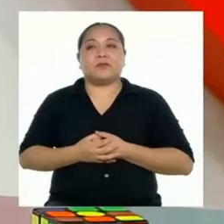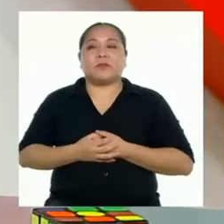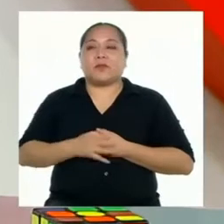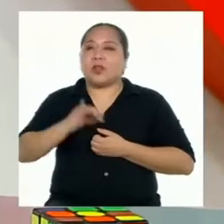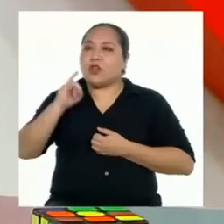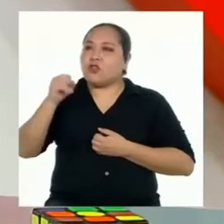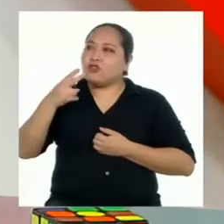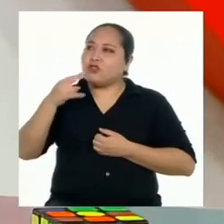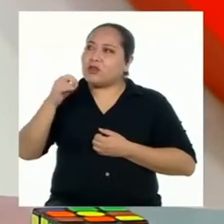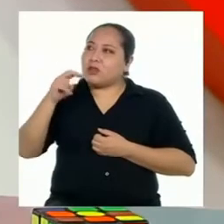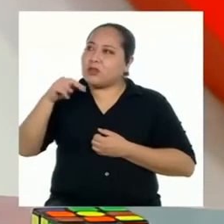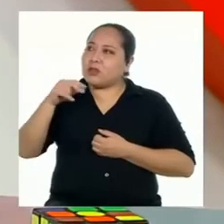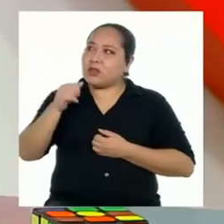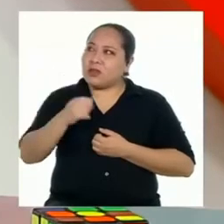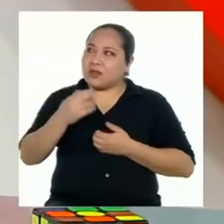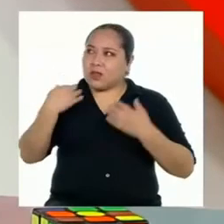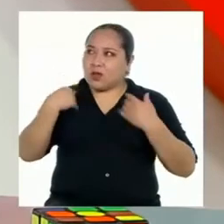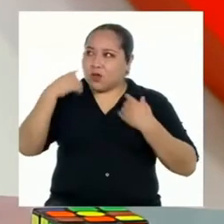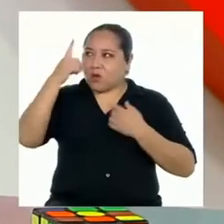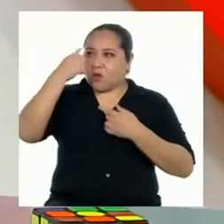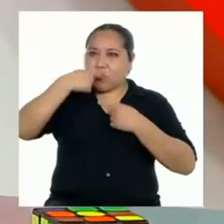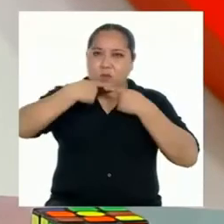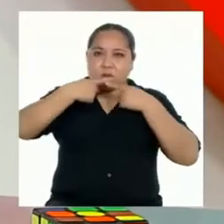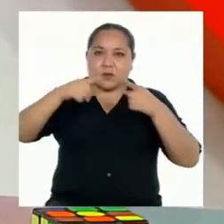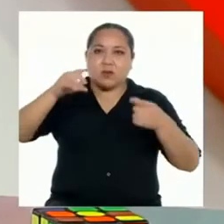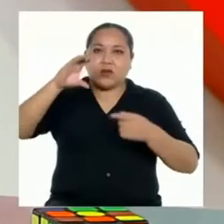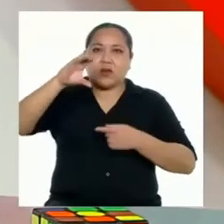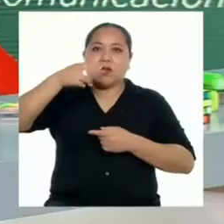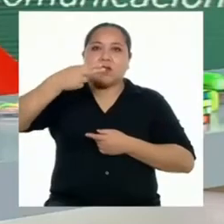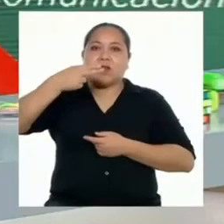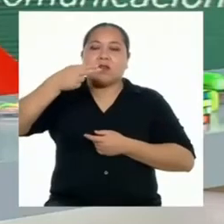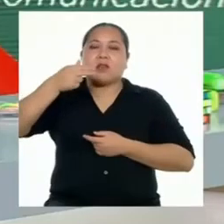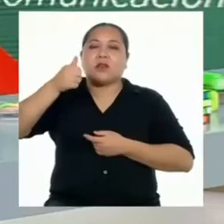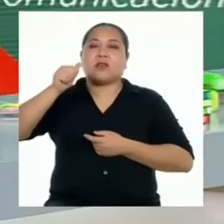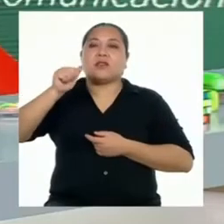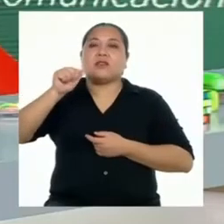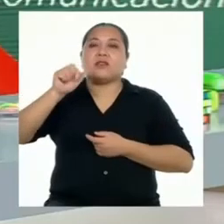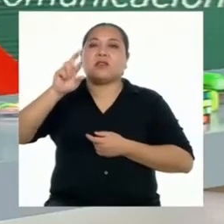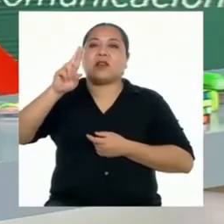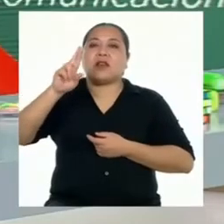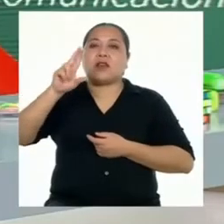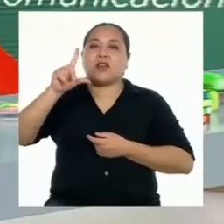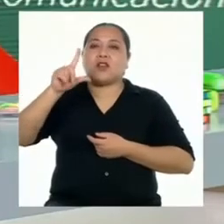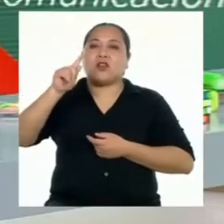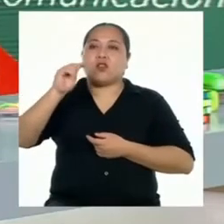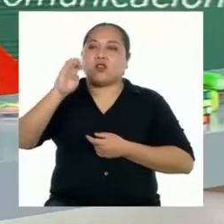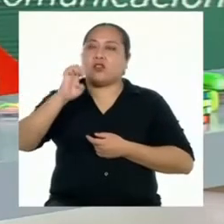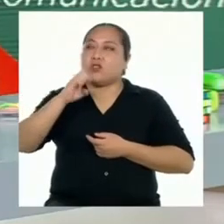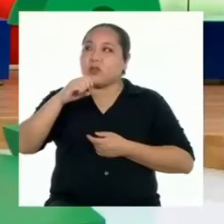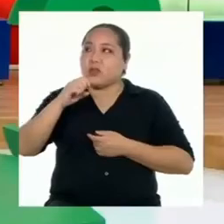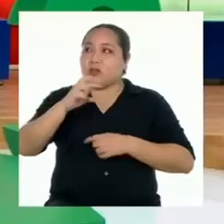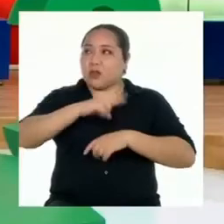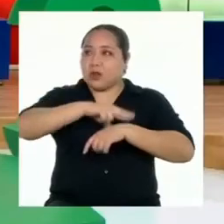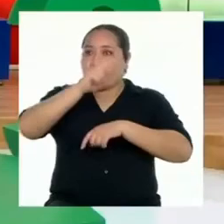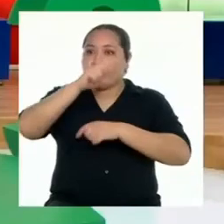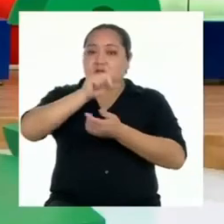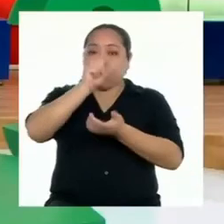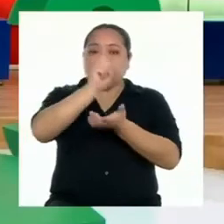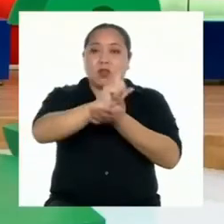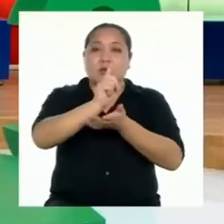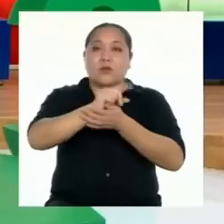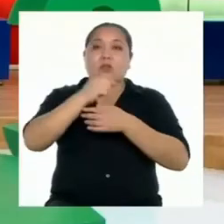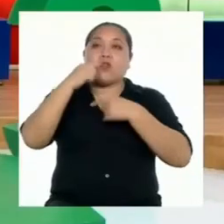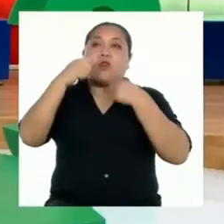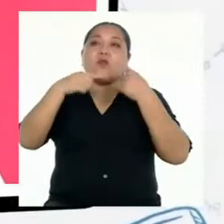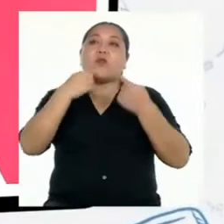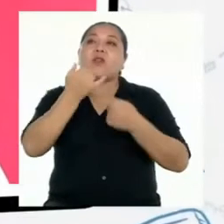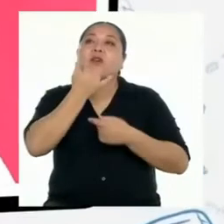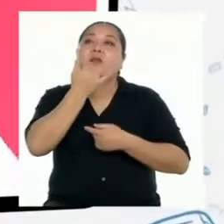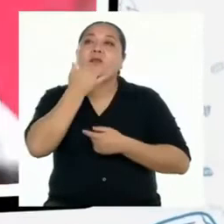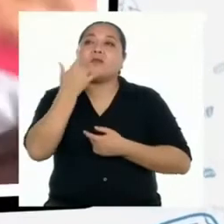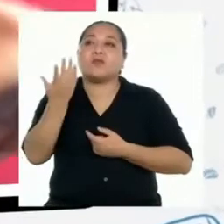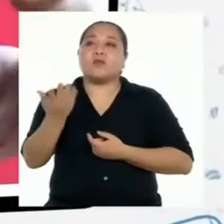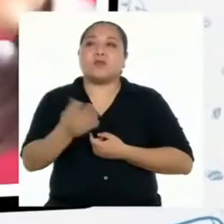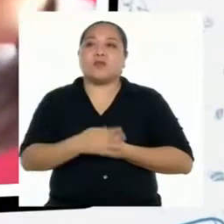Jonathan, aquí tengo un mensaje de Charlotte, de la región Lima, donde nos cuenta cómo les fue con su reto.